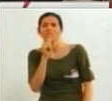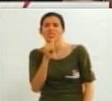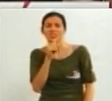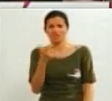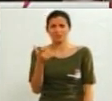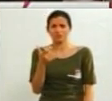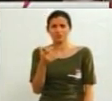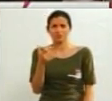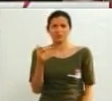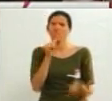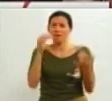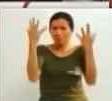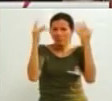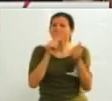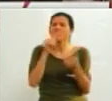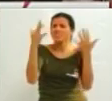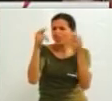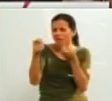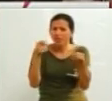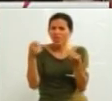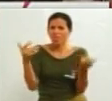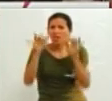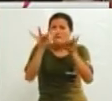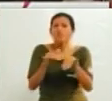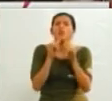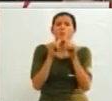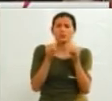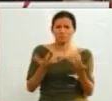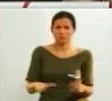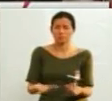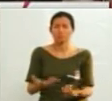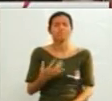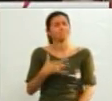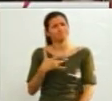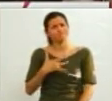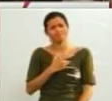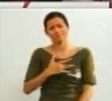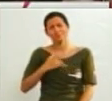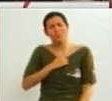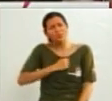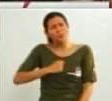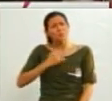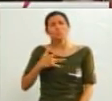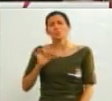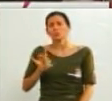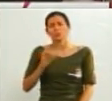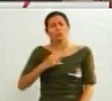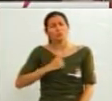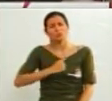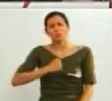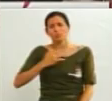¿Quiénes manejan esos hilos? Pero ustedes saben quién pone plata, y esto da tristeza decirlo.